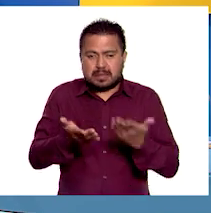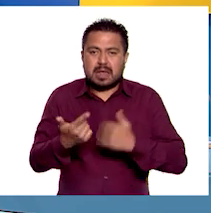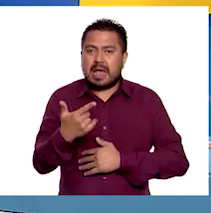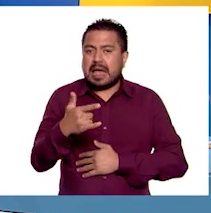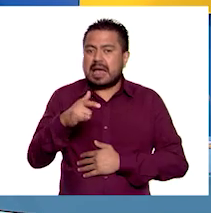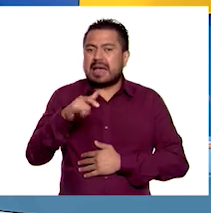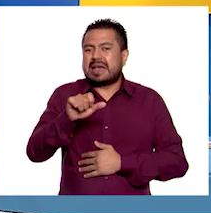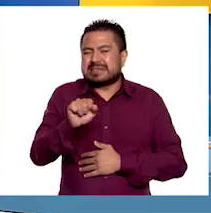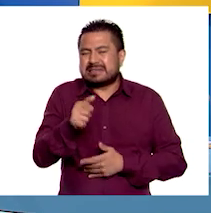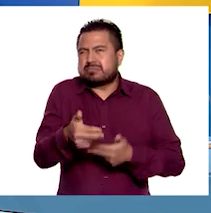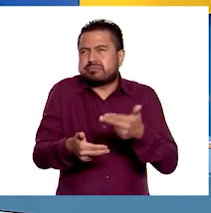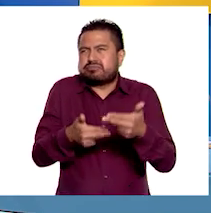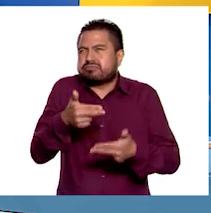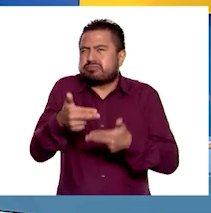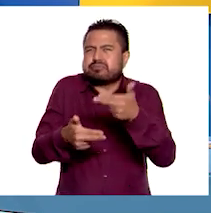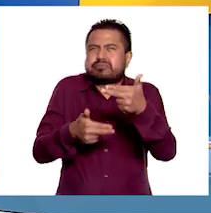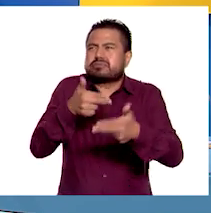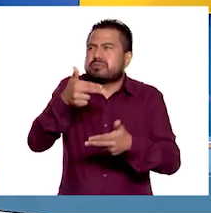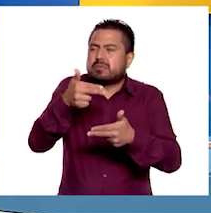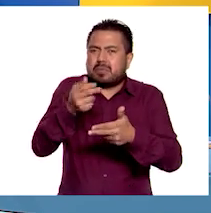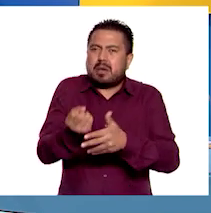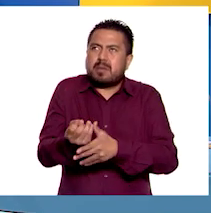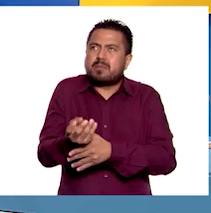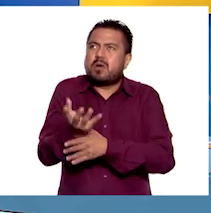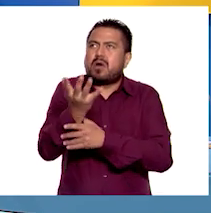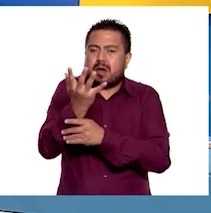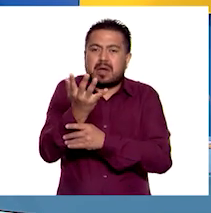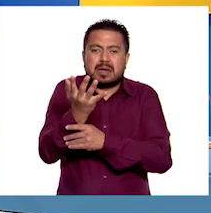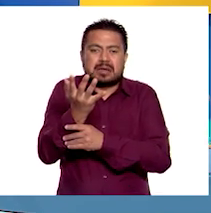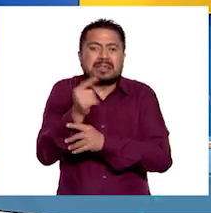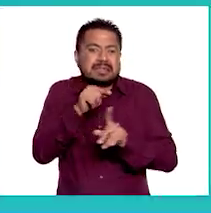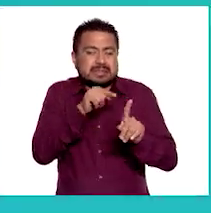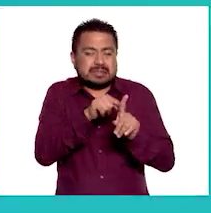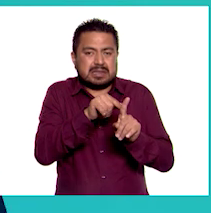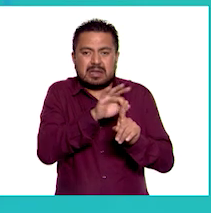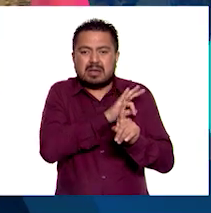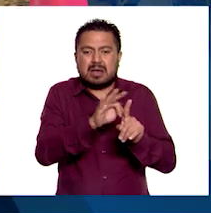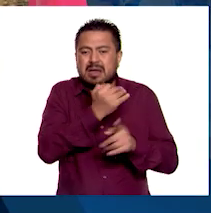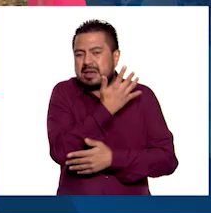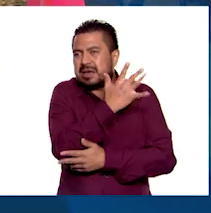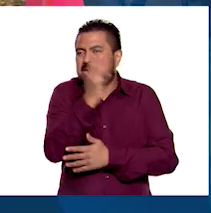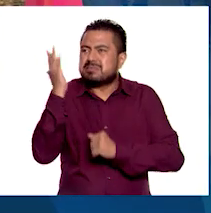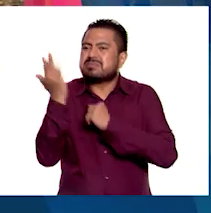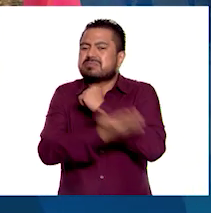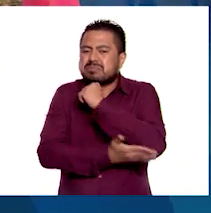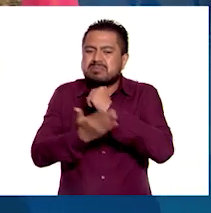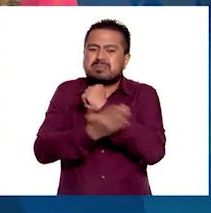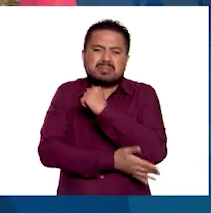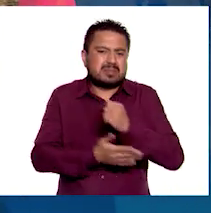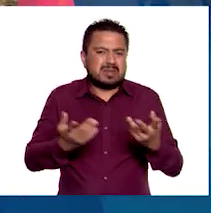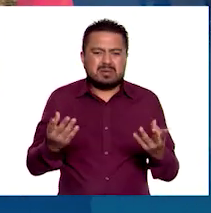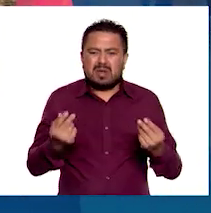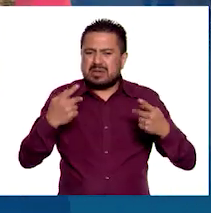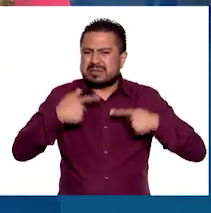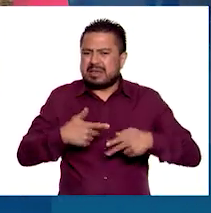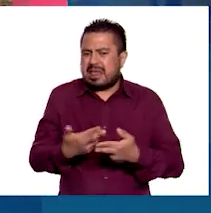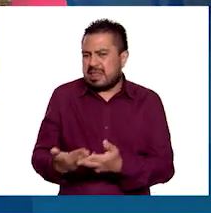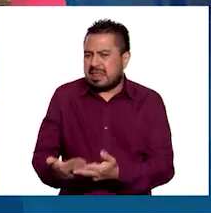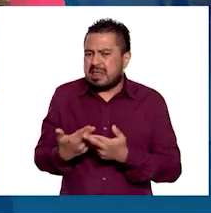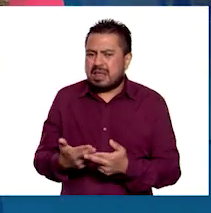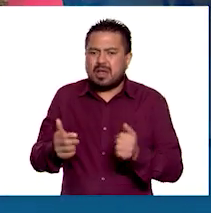gases contaminantes en la atmósfera, grado de deforestación, la cantidad de población,